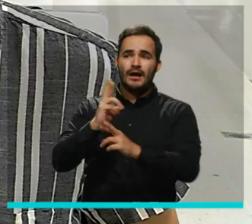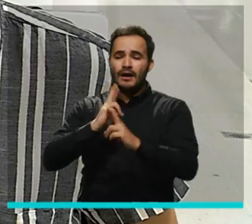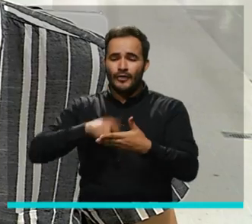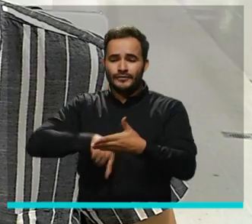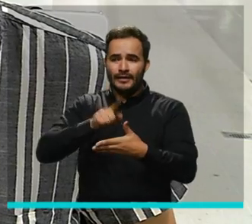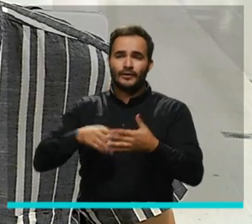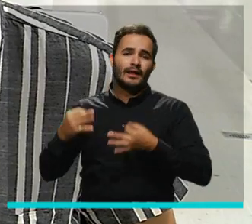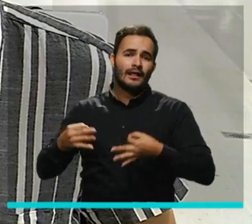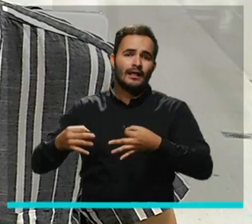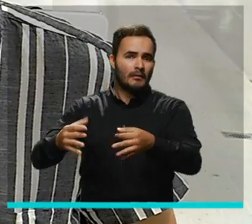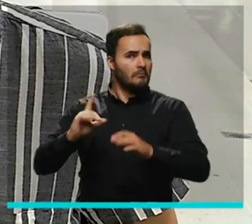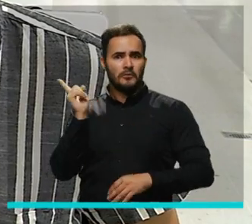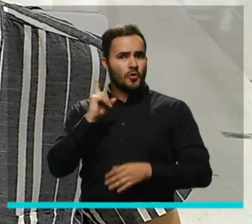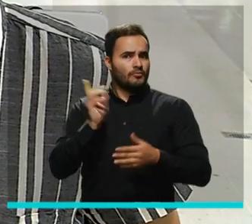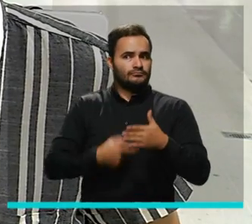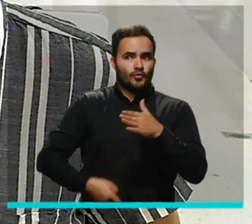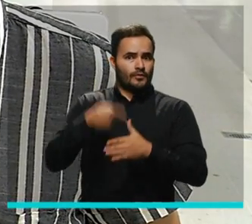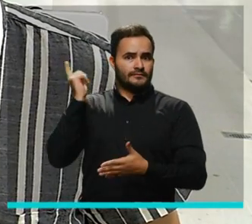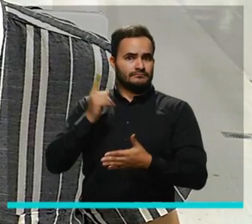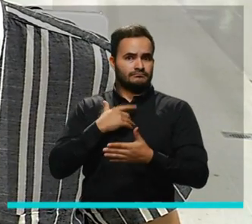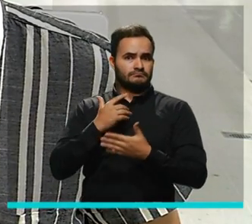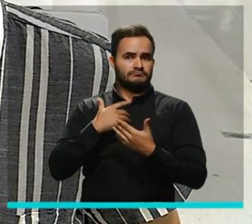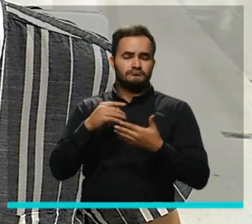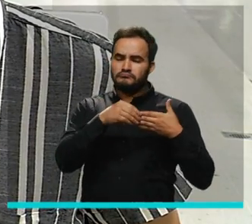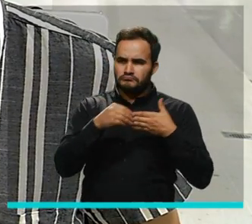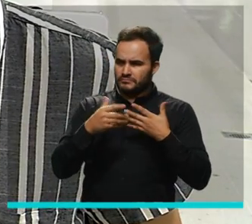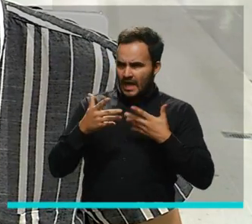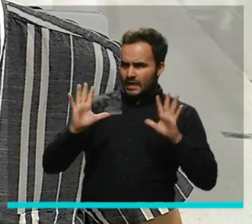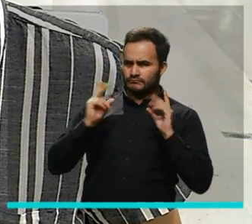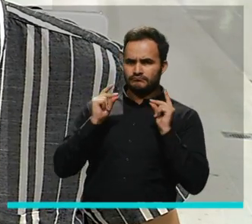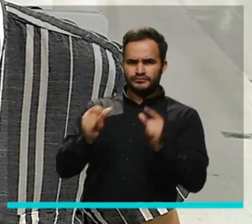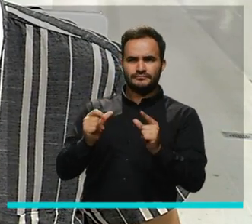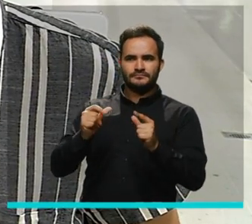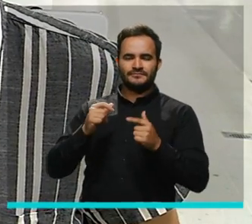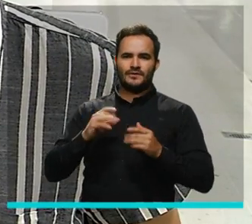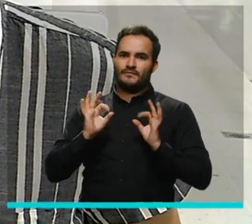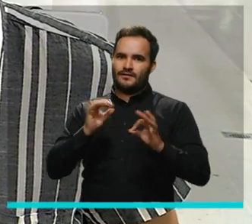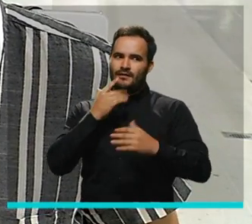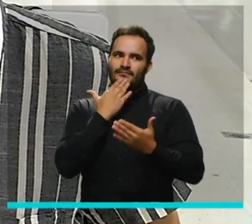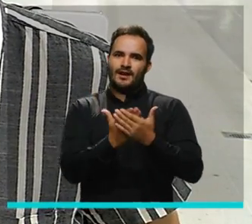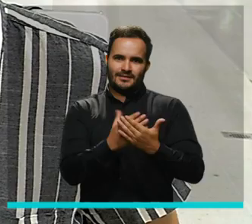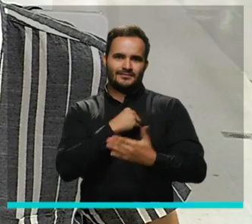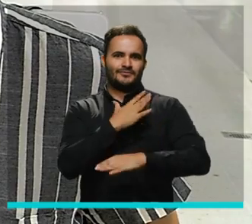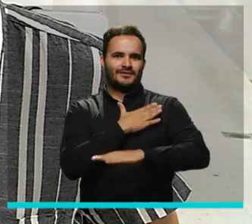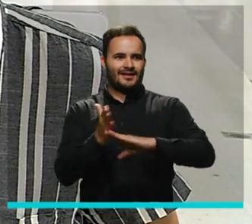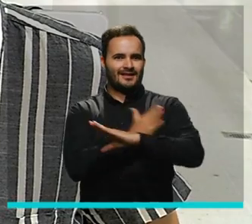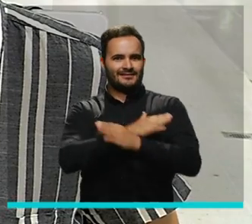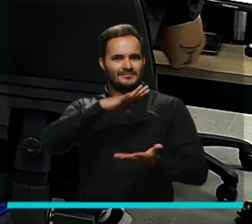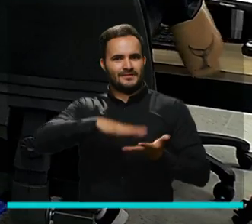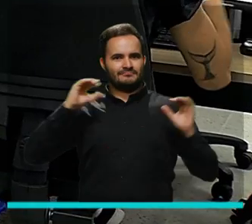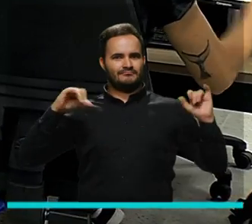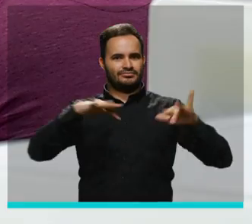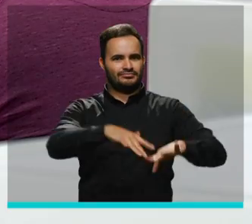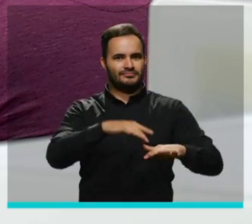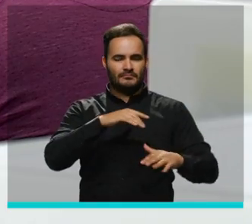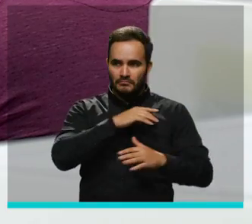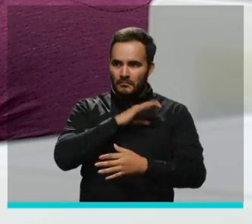cosas que realmente son tediosas. Entonces, sí, fue una buena experiencia haber ido a la feria.